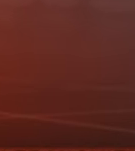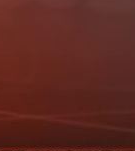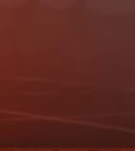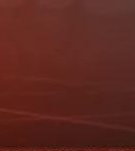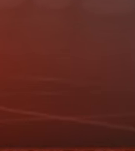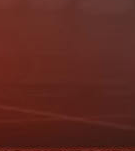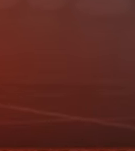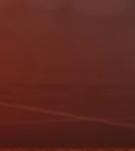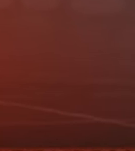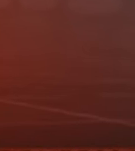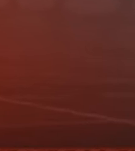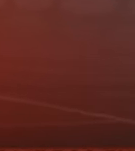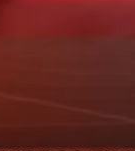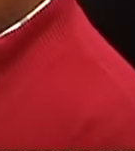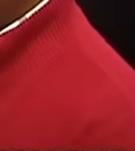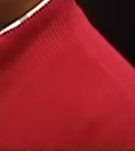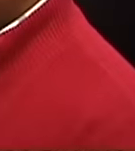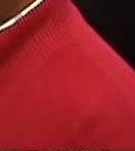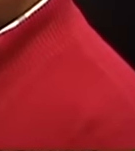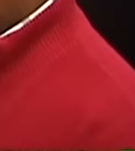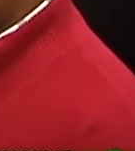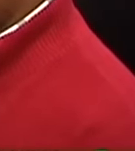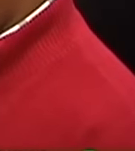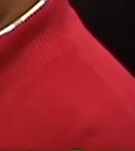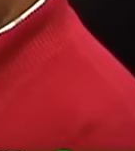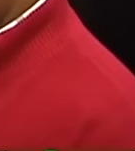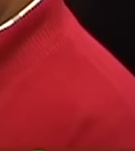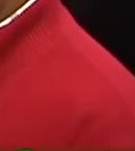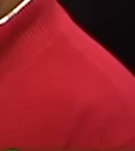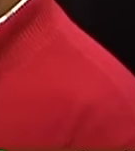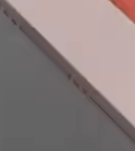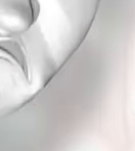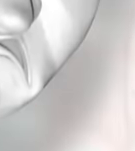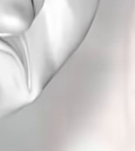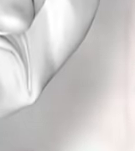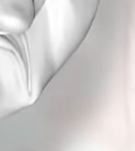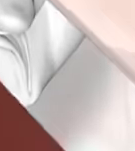panorama de la literatura en aquel tiempo y de la influencia también de Edgar Allan Poe